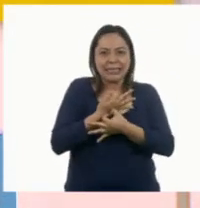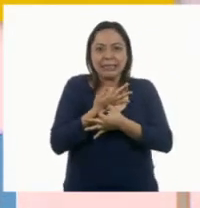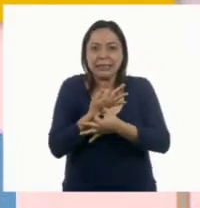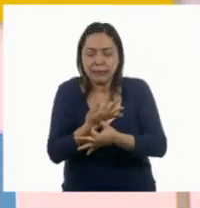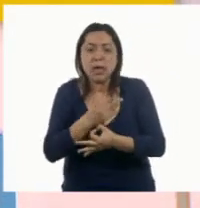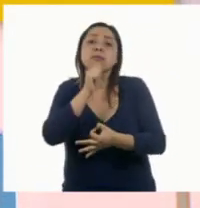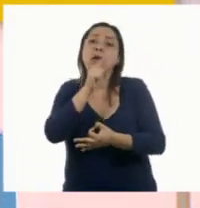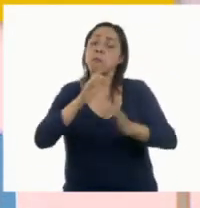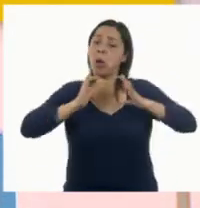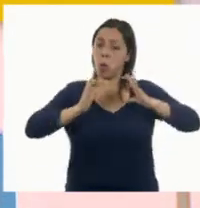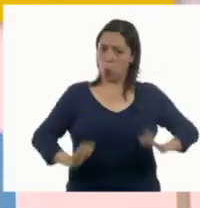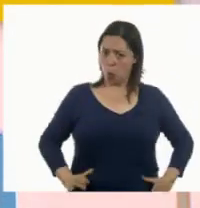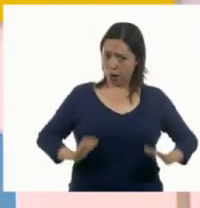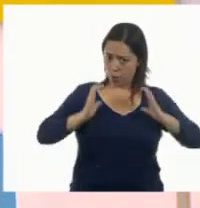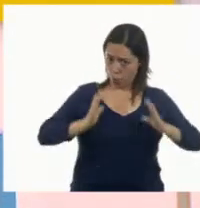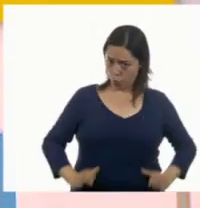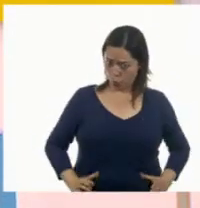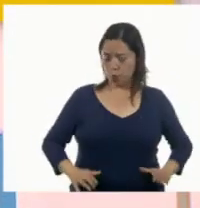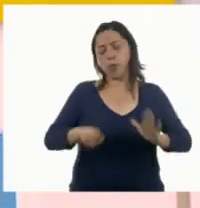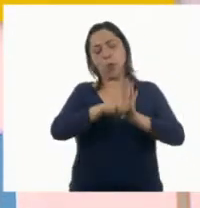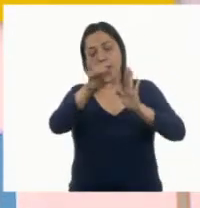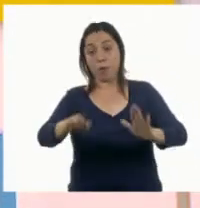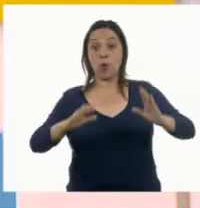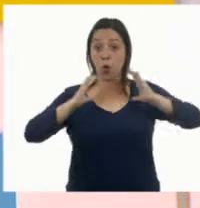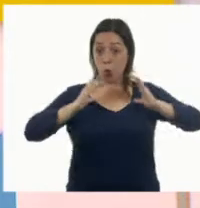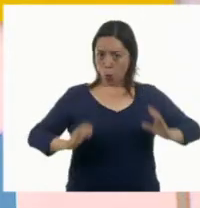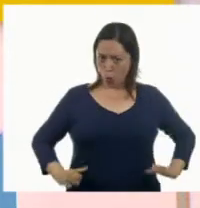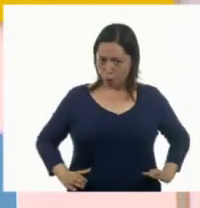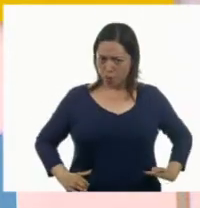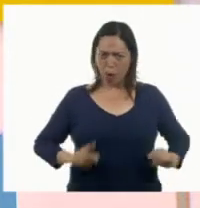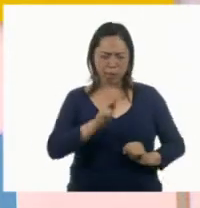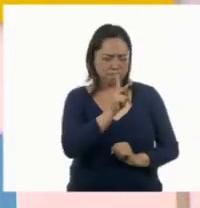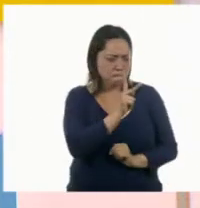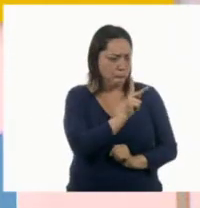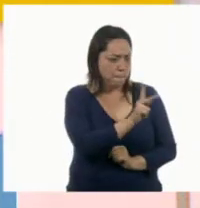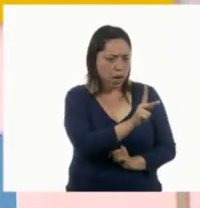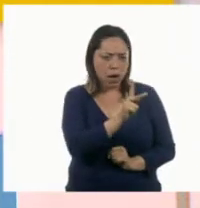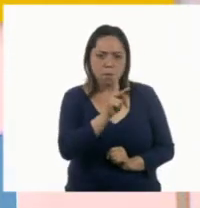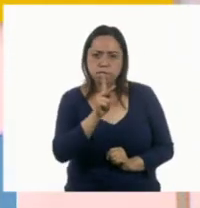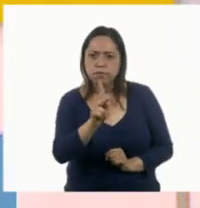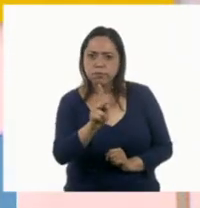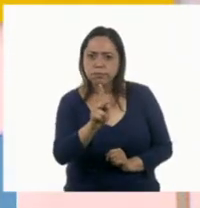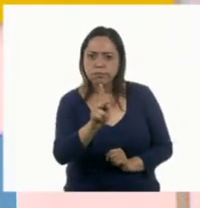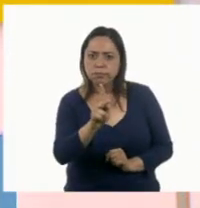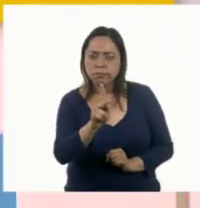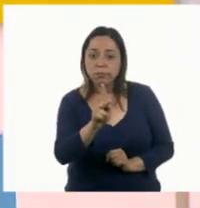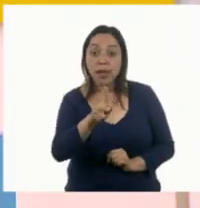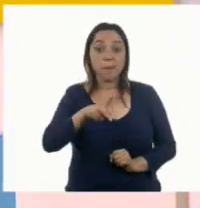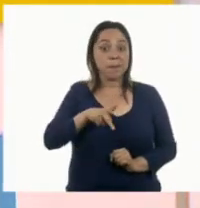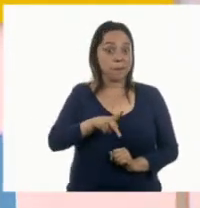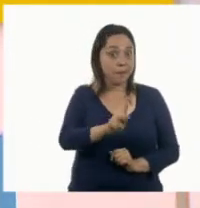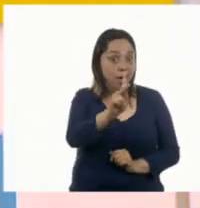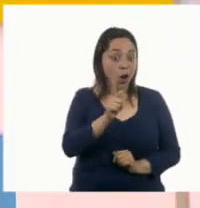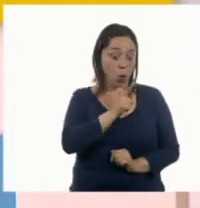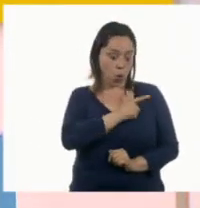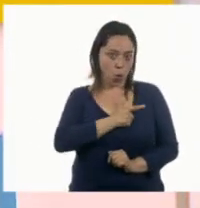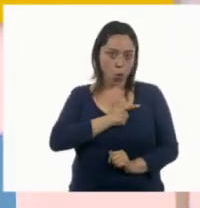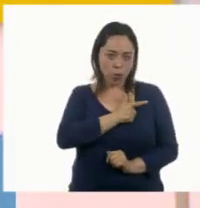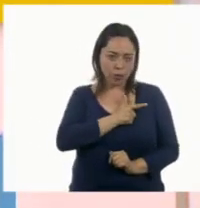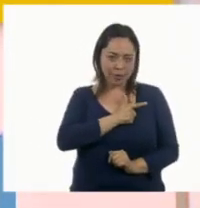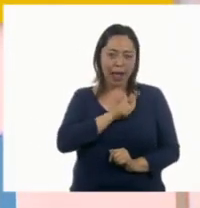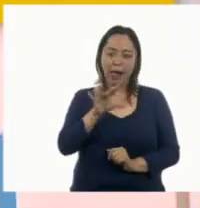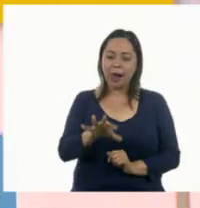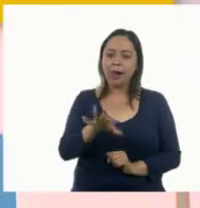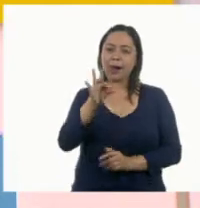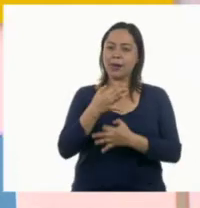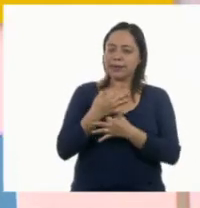este caso, los rasgos físicos eran muy parecidos, pero las preferencias y los gustos eran